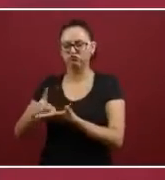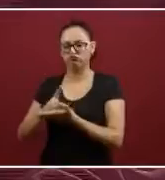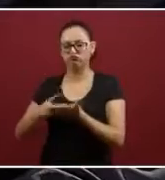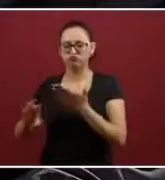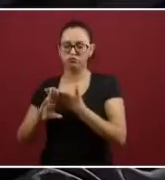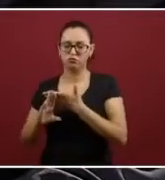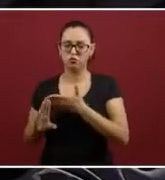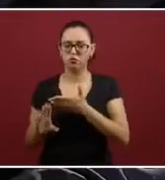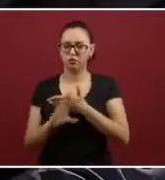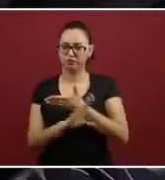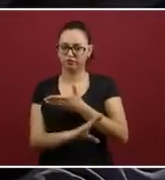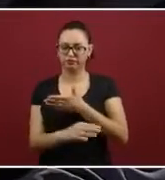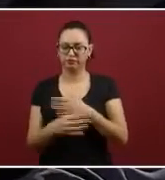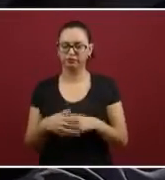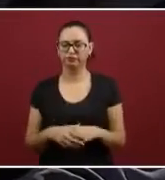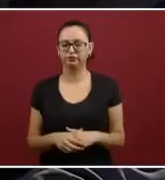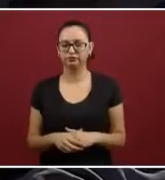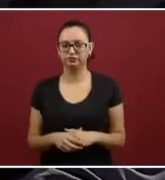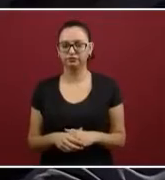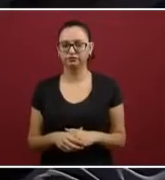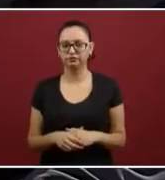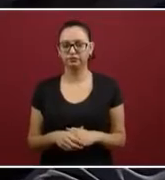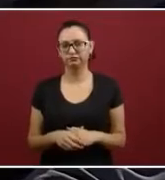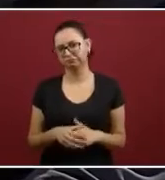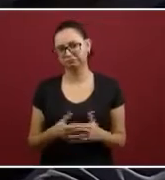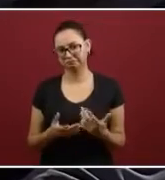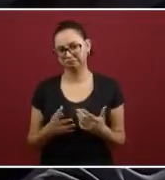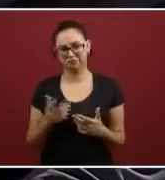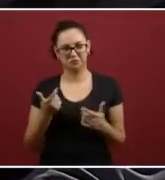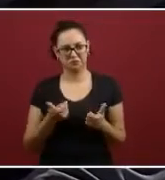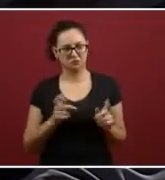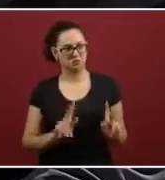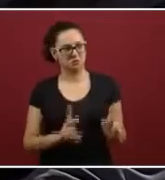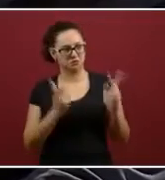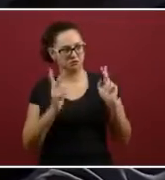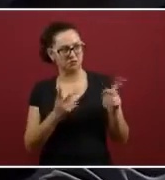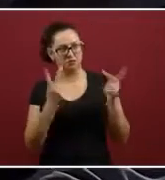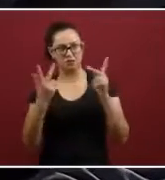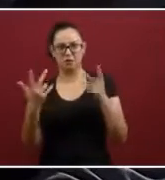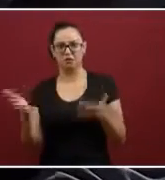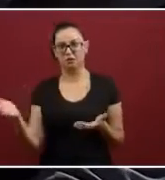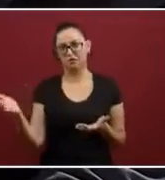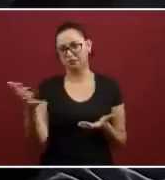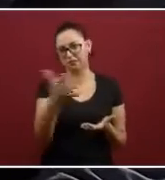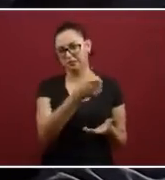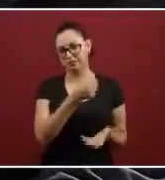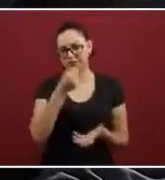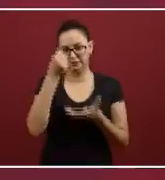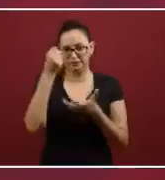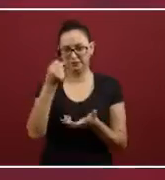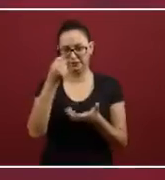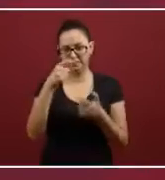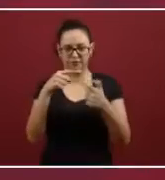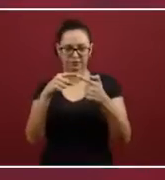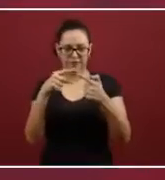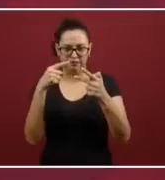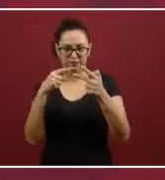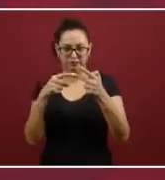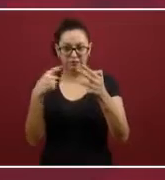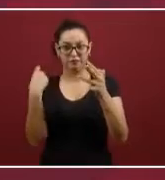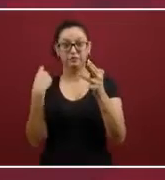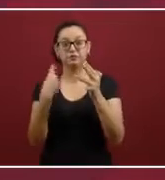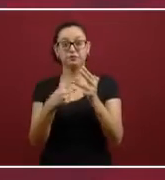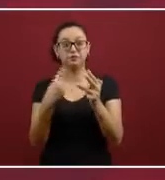lo de la venta de la venta residencias y la tercera subasta va a ser de